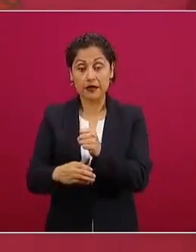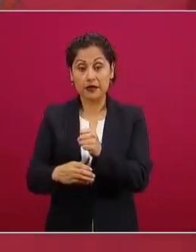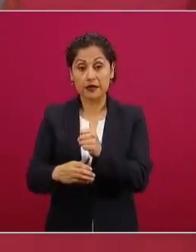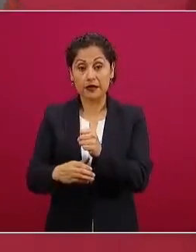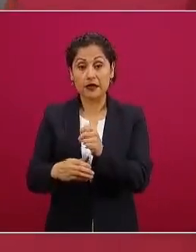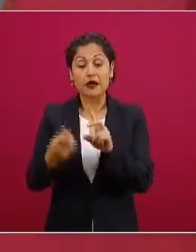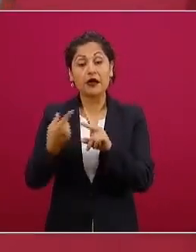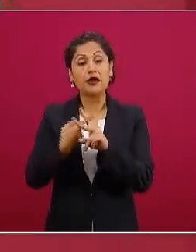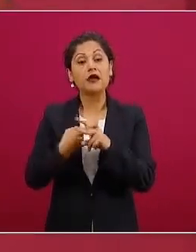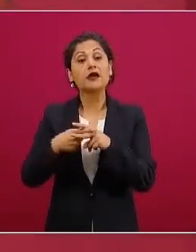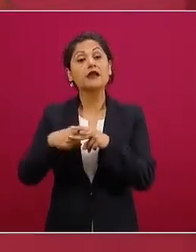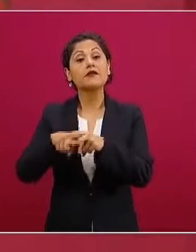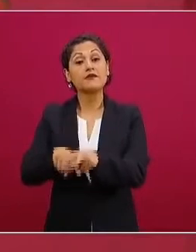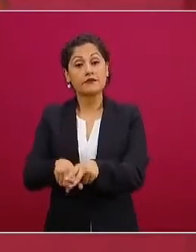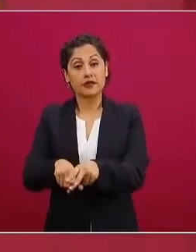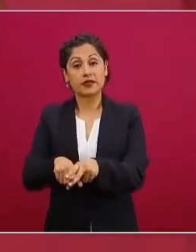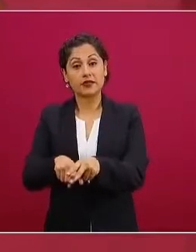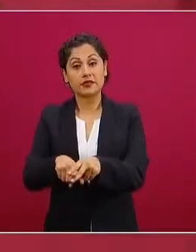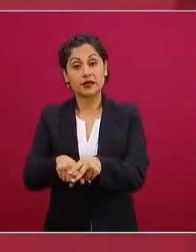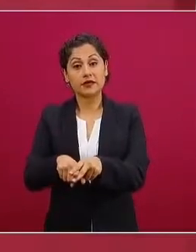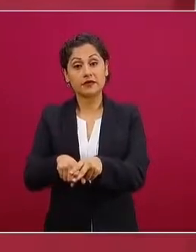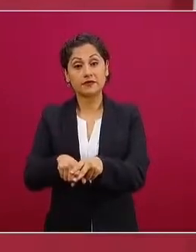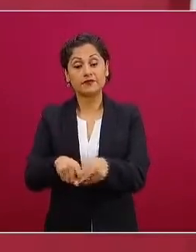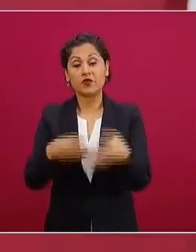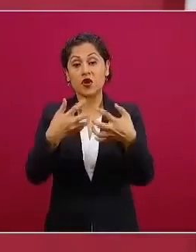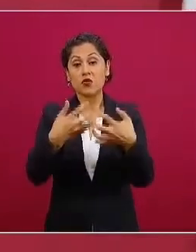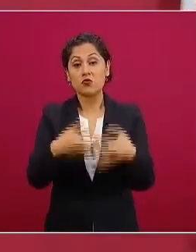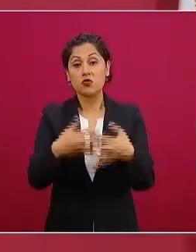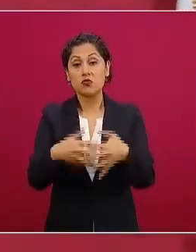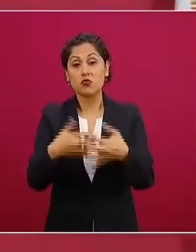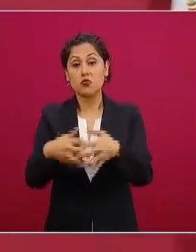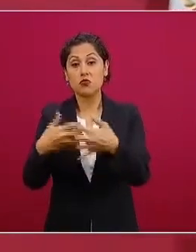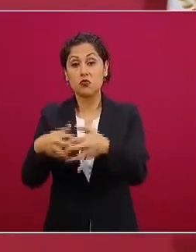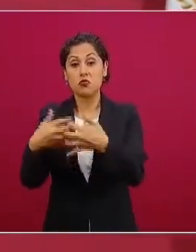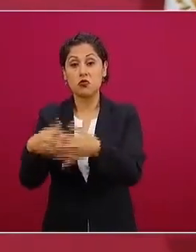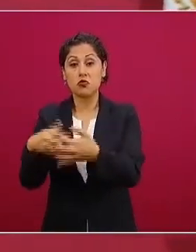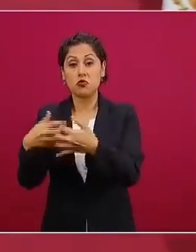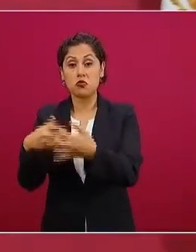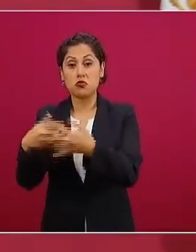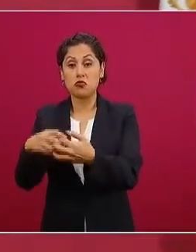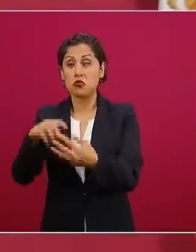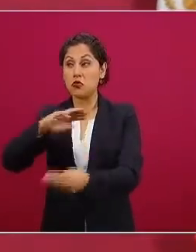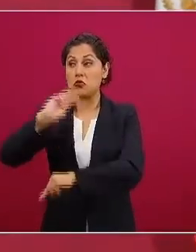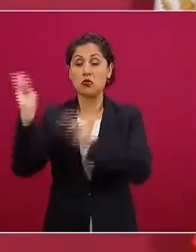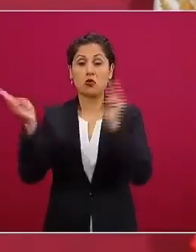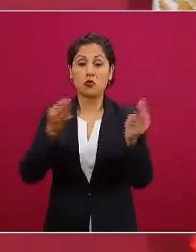recorte de producción que se acordó en el mundo